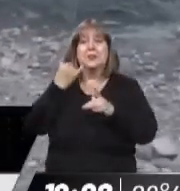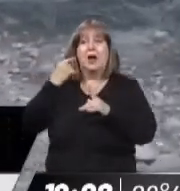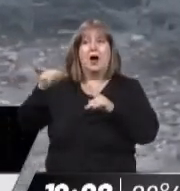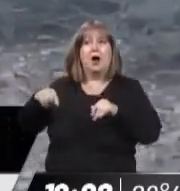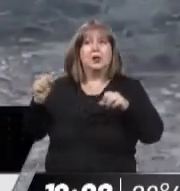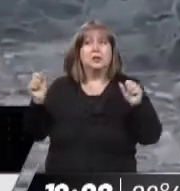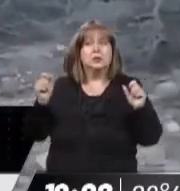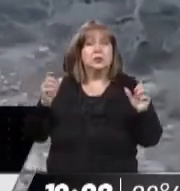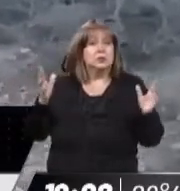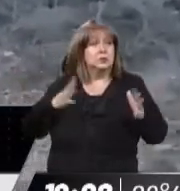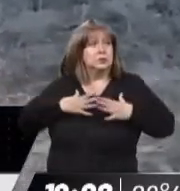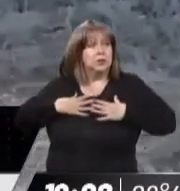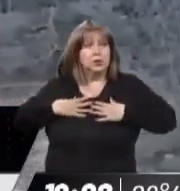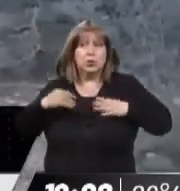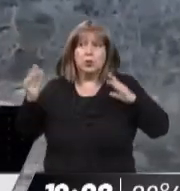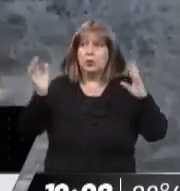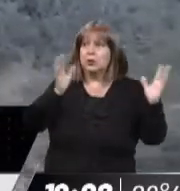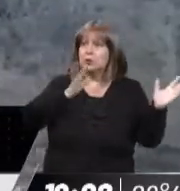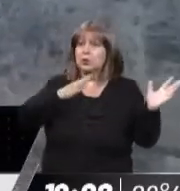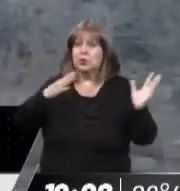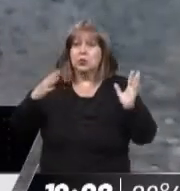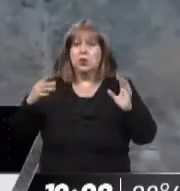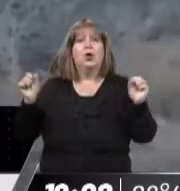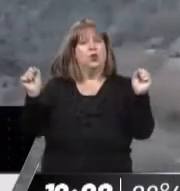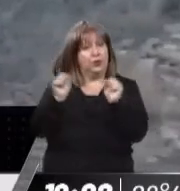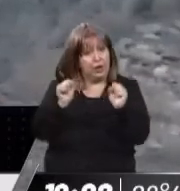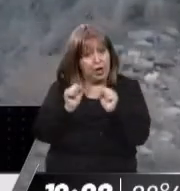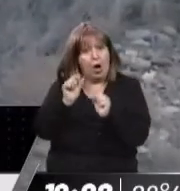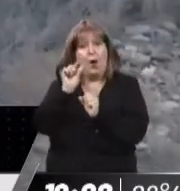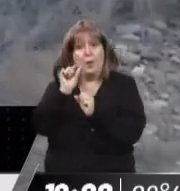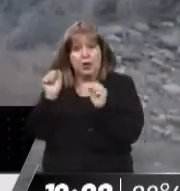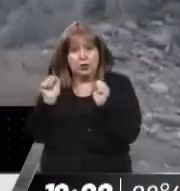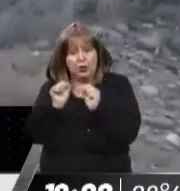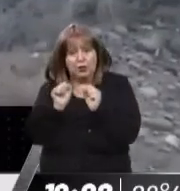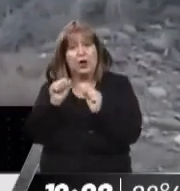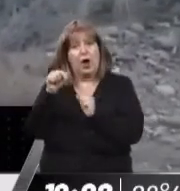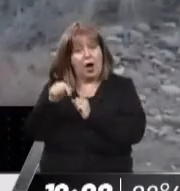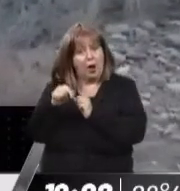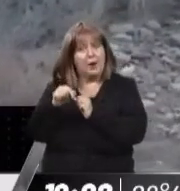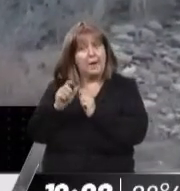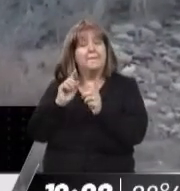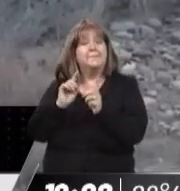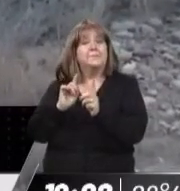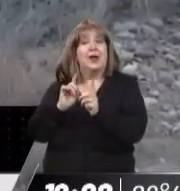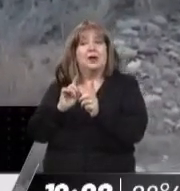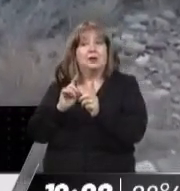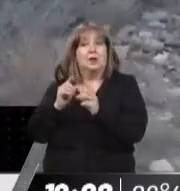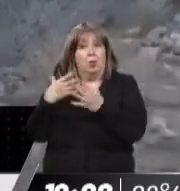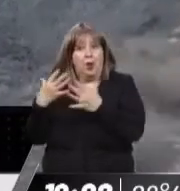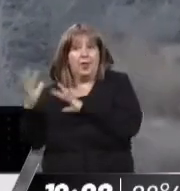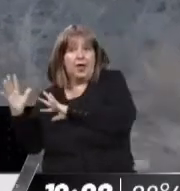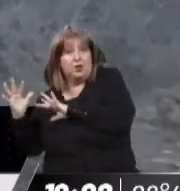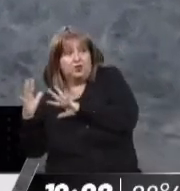sino que es un viento frío. Puede llevar de nuevo el fuego hacia el norte, hacia donde están las casas. O sea, Julián, que no hay ninguna garantía ni